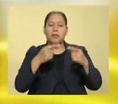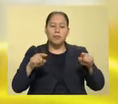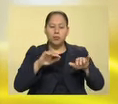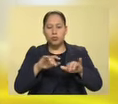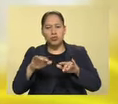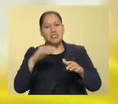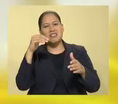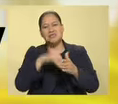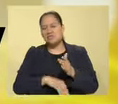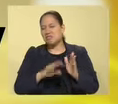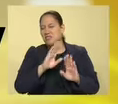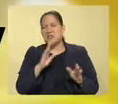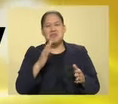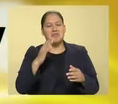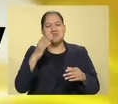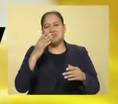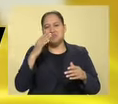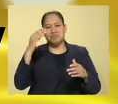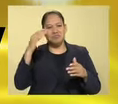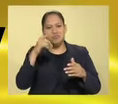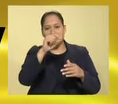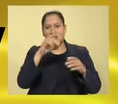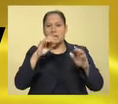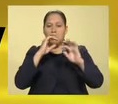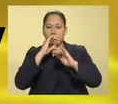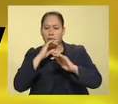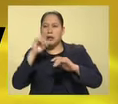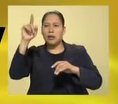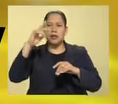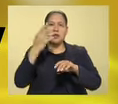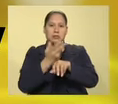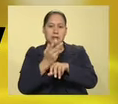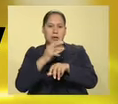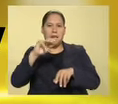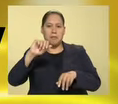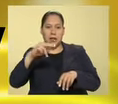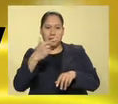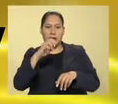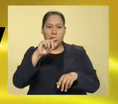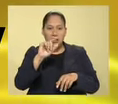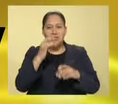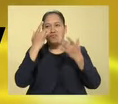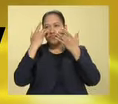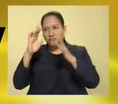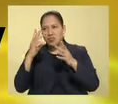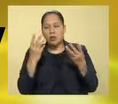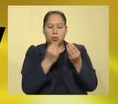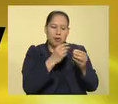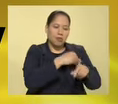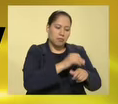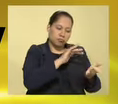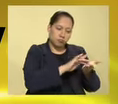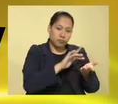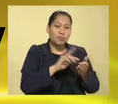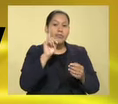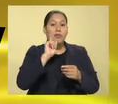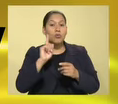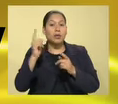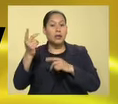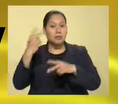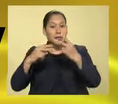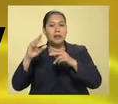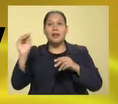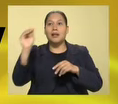fracasado, podríamos decir. Estaba en la Filarmónica de Manhattan y de repente dejó su carrera por su familia. Y llega una chica por